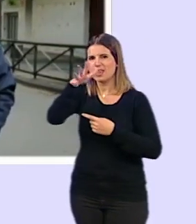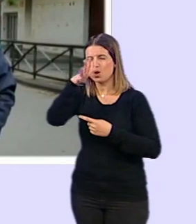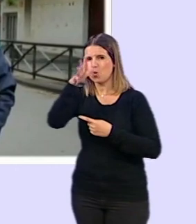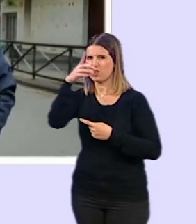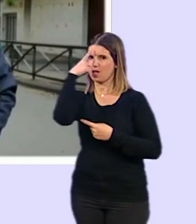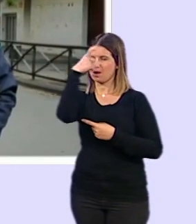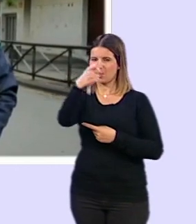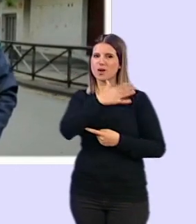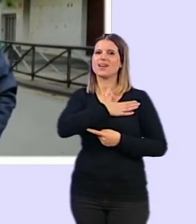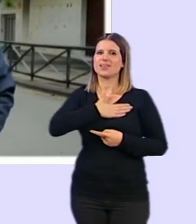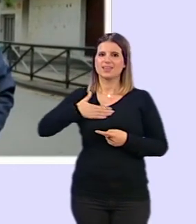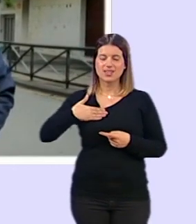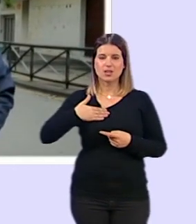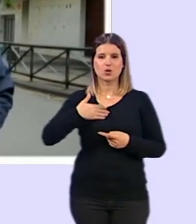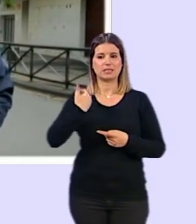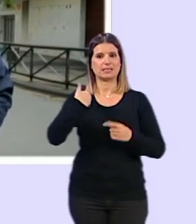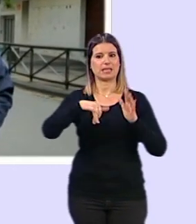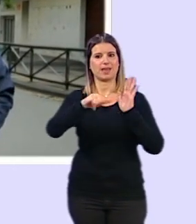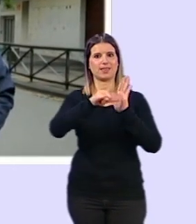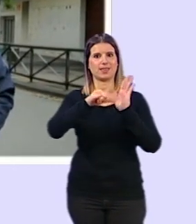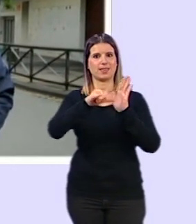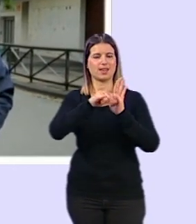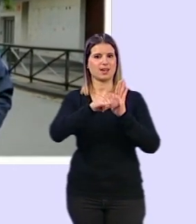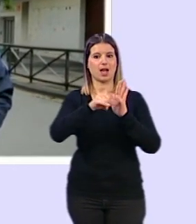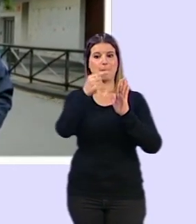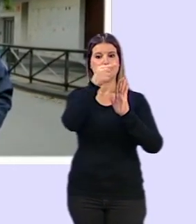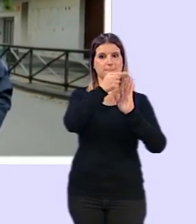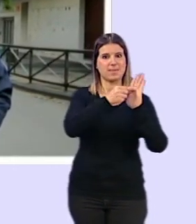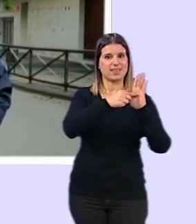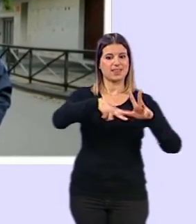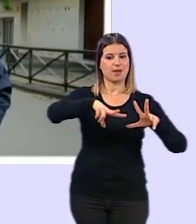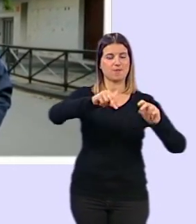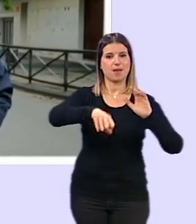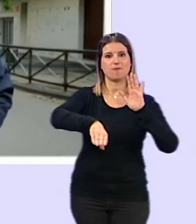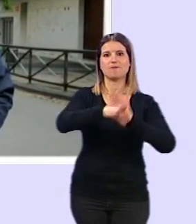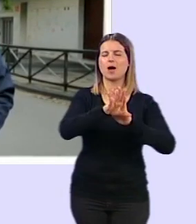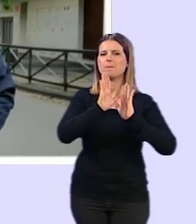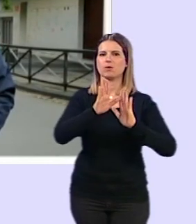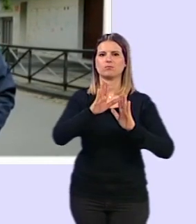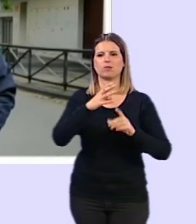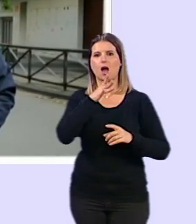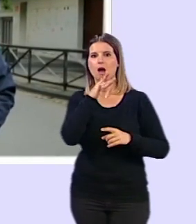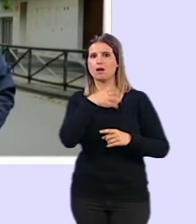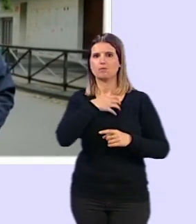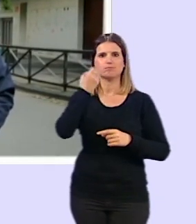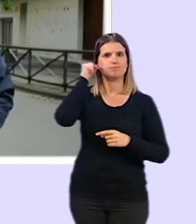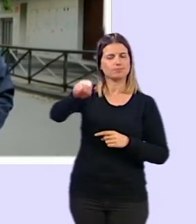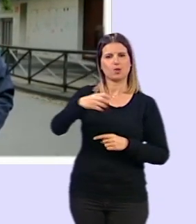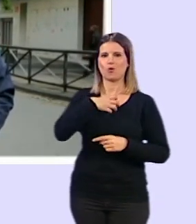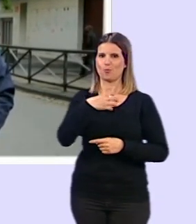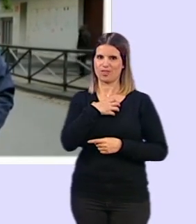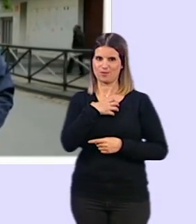recordar que se acerca el fin de estas medidas, pero que no podemos errar ahora en el último momento.